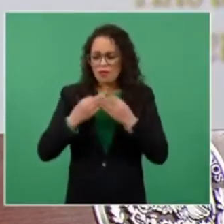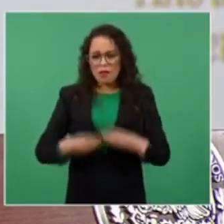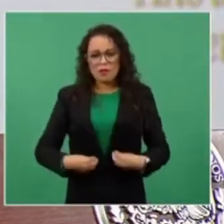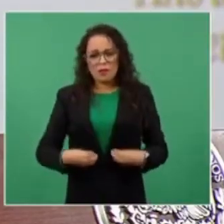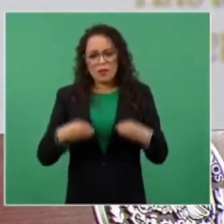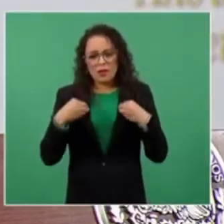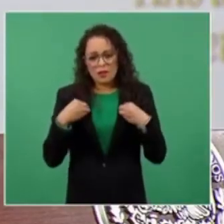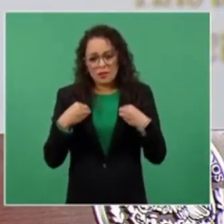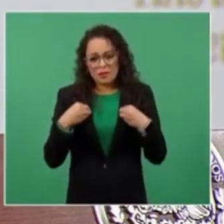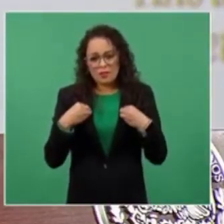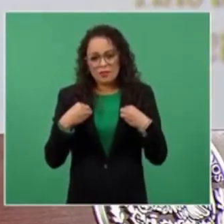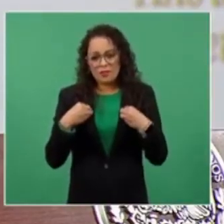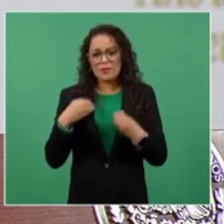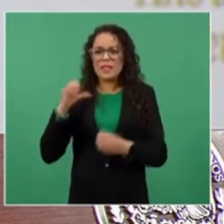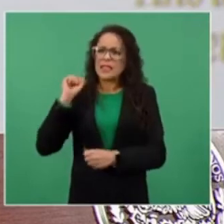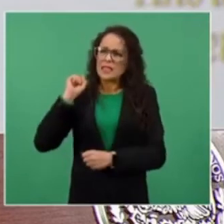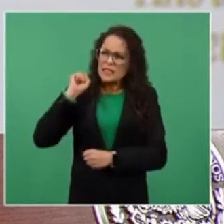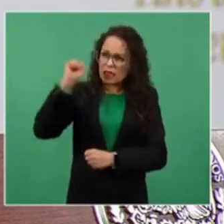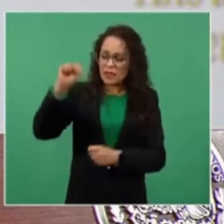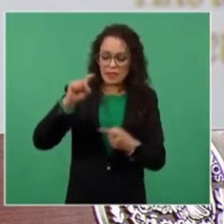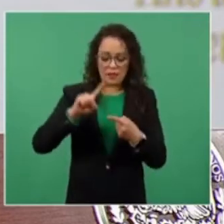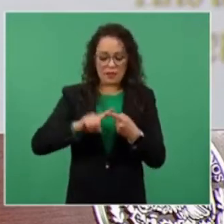sindicato democracia en la